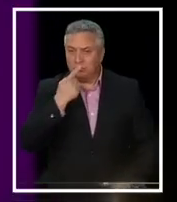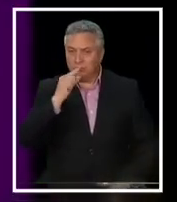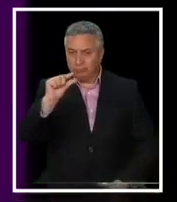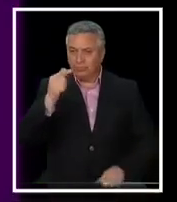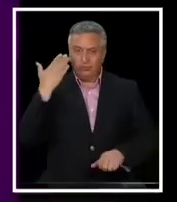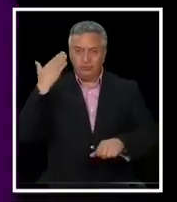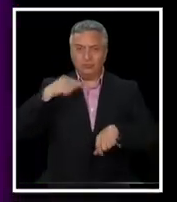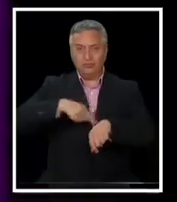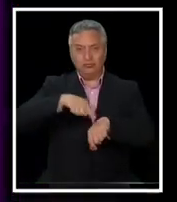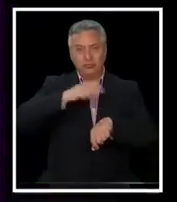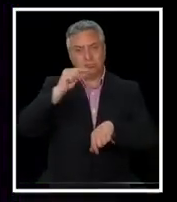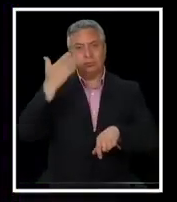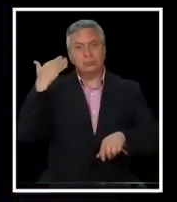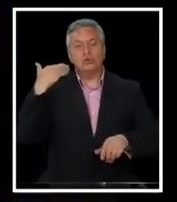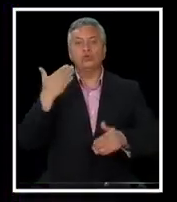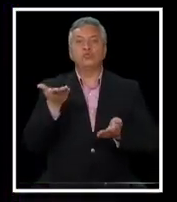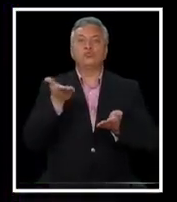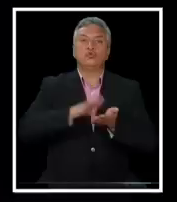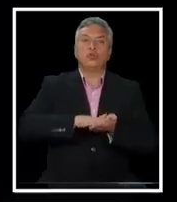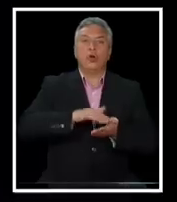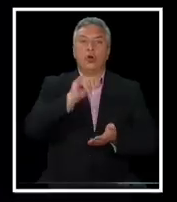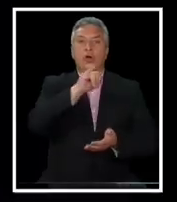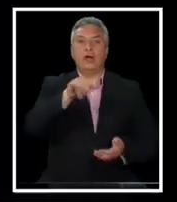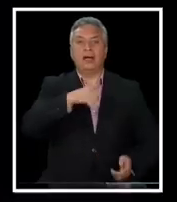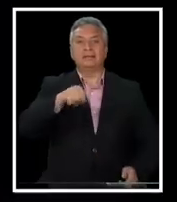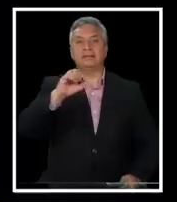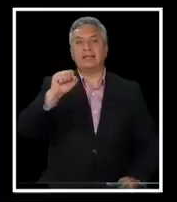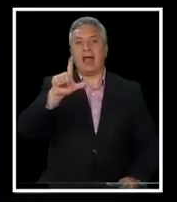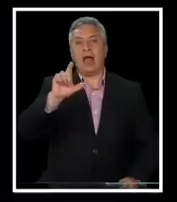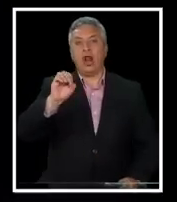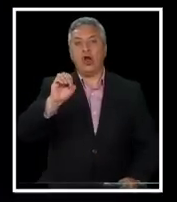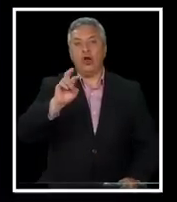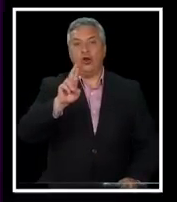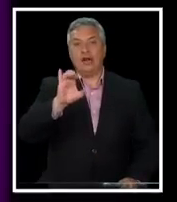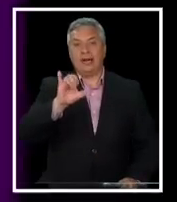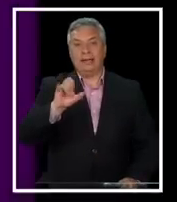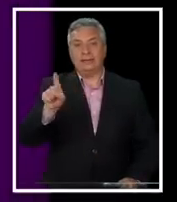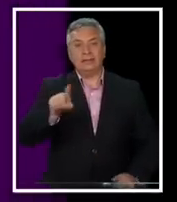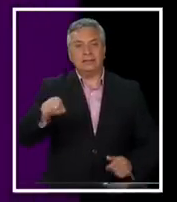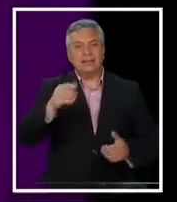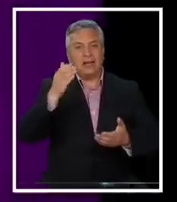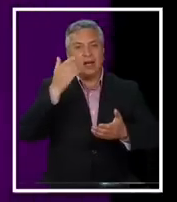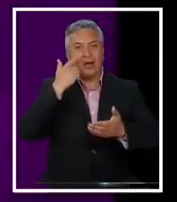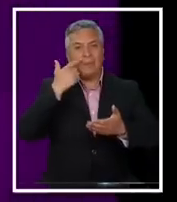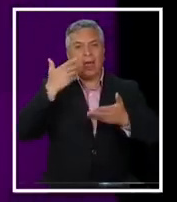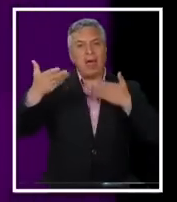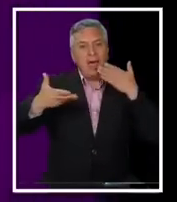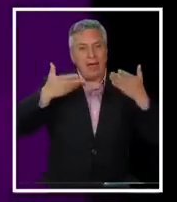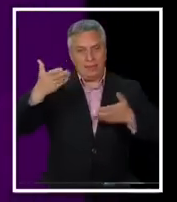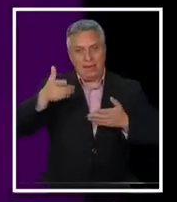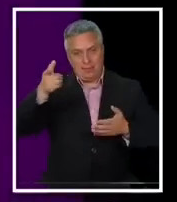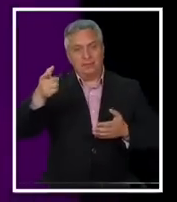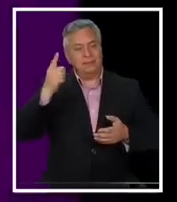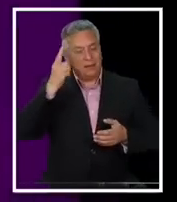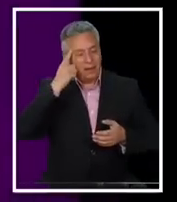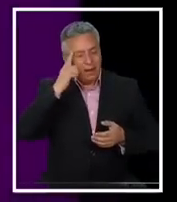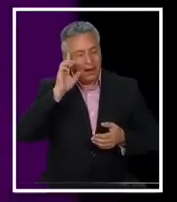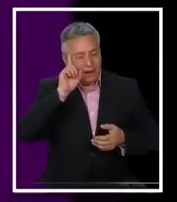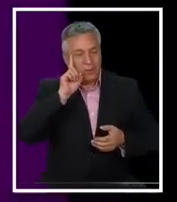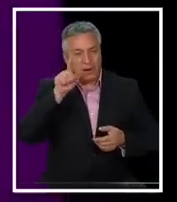rato atrás. Y creo que para muchos de nosotros evoca no solo recuerdos, sino que testimonios,